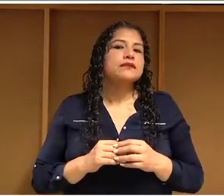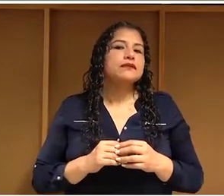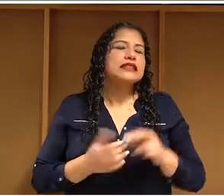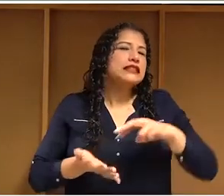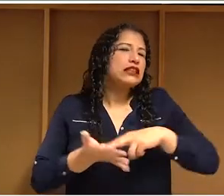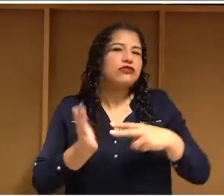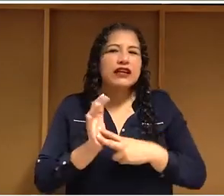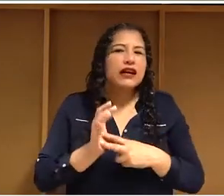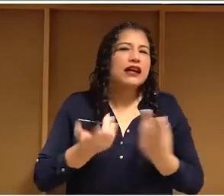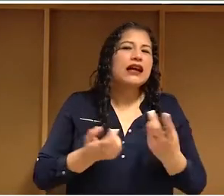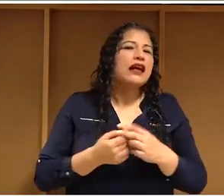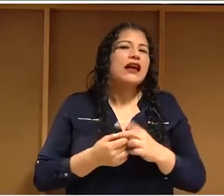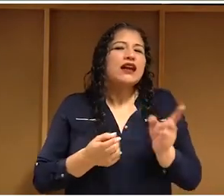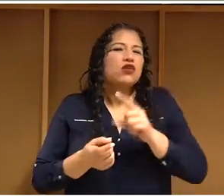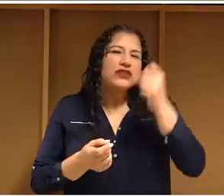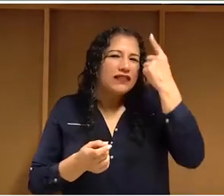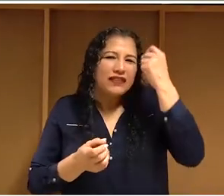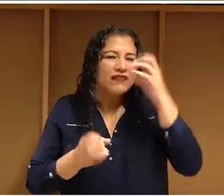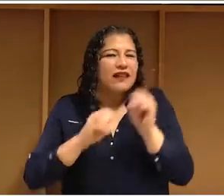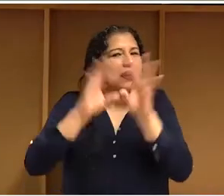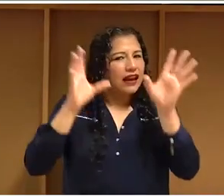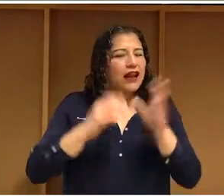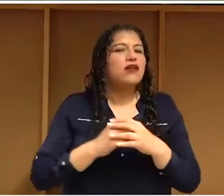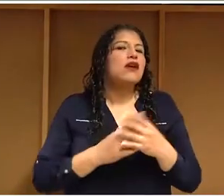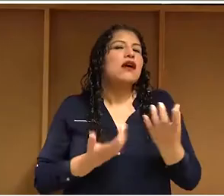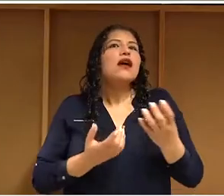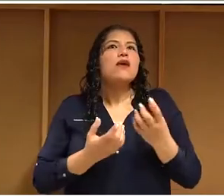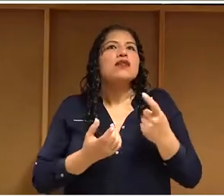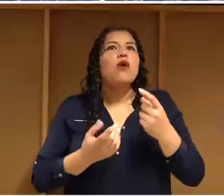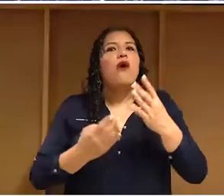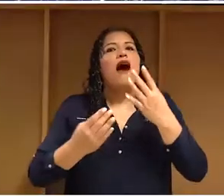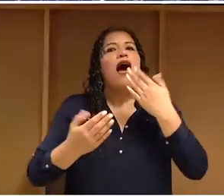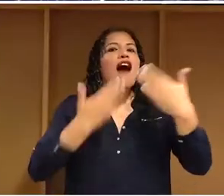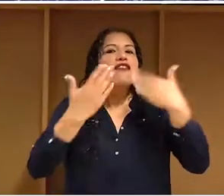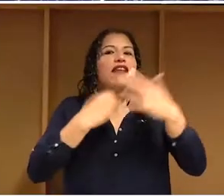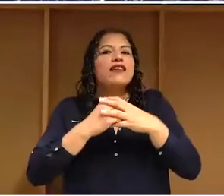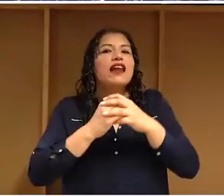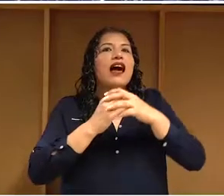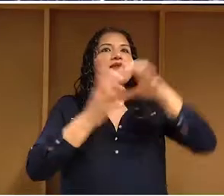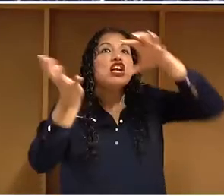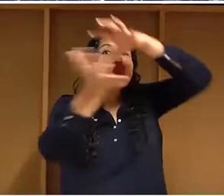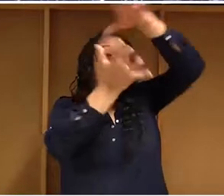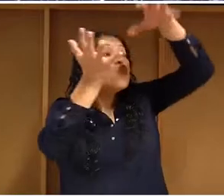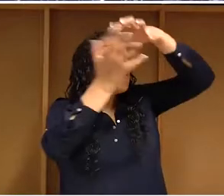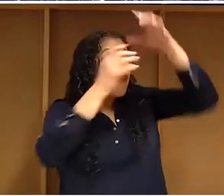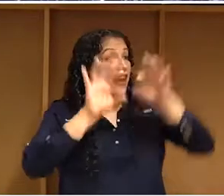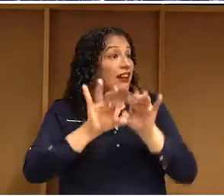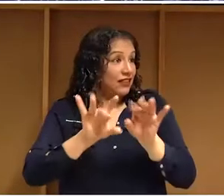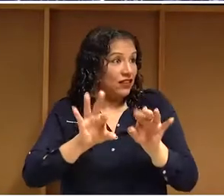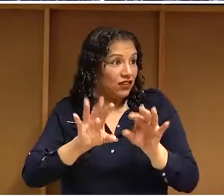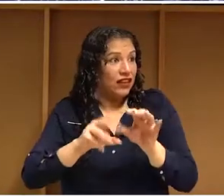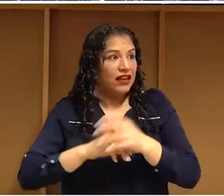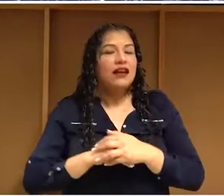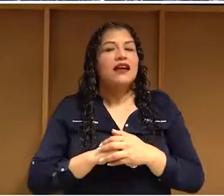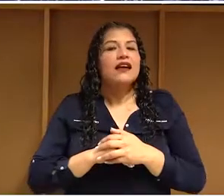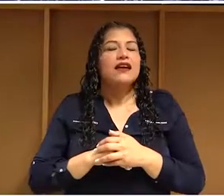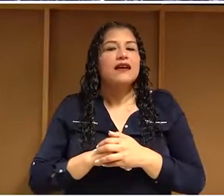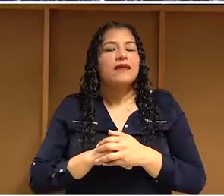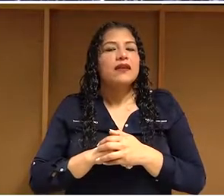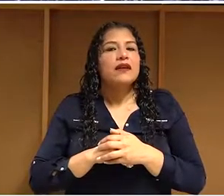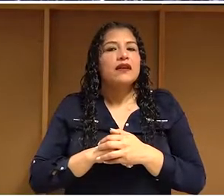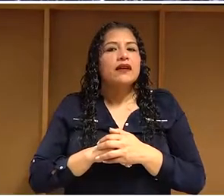de concepto cuando la gente piensa en lo digital y piensa en esta nube gigante que anda dando vueltas, que es esta paradoja futurista, esta